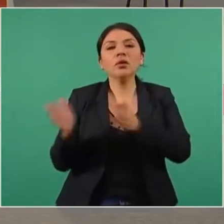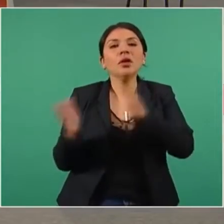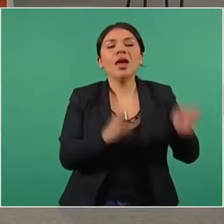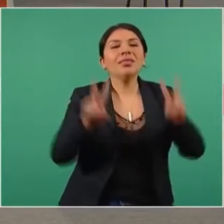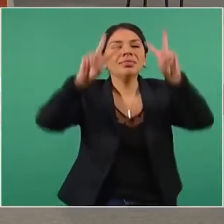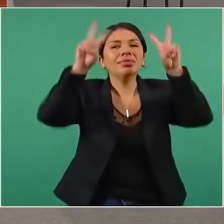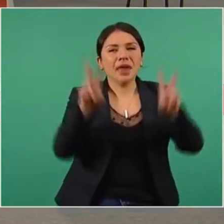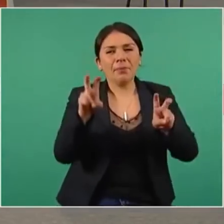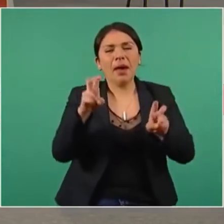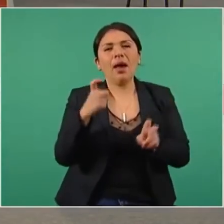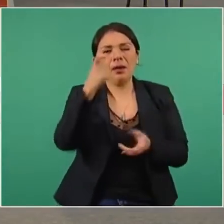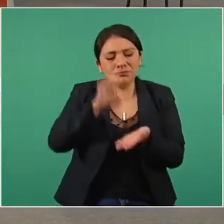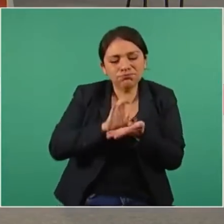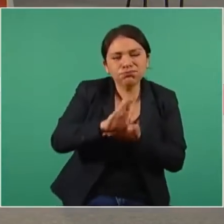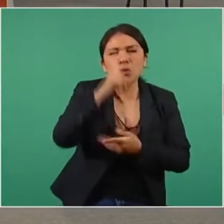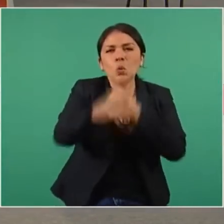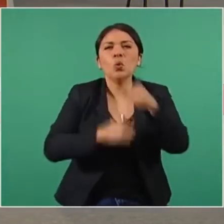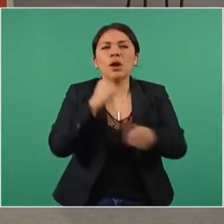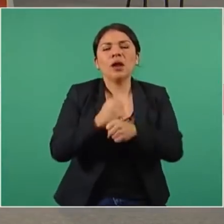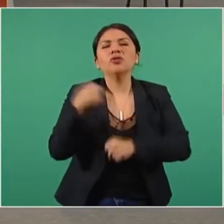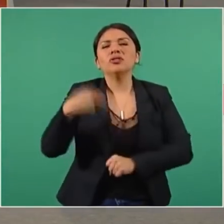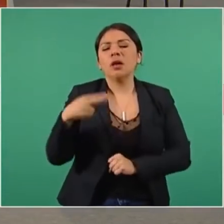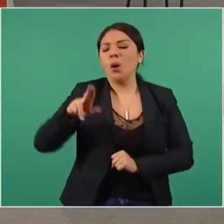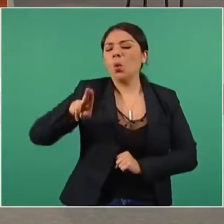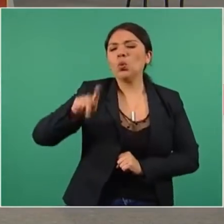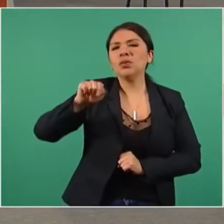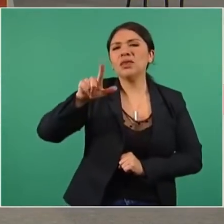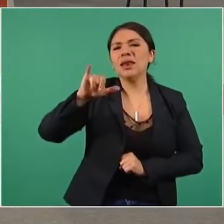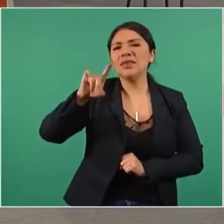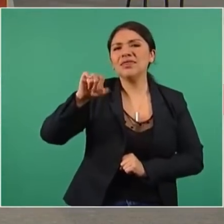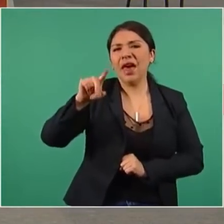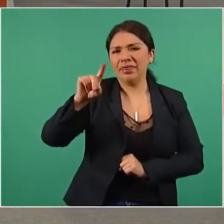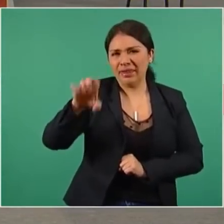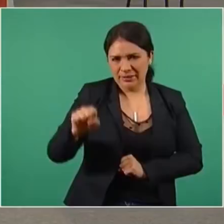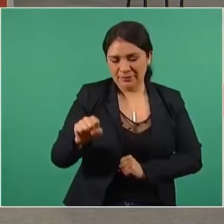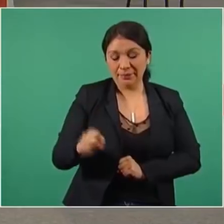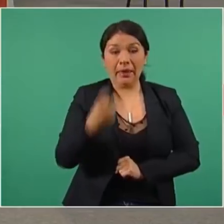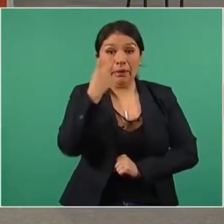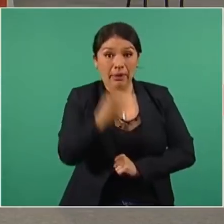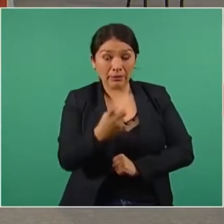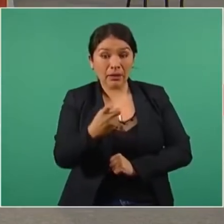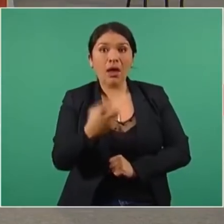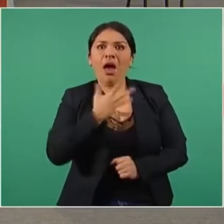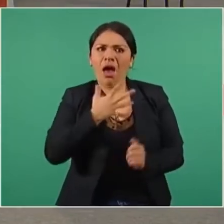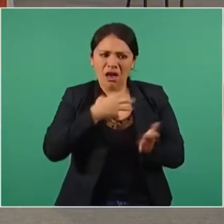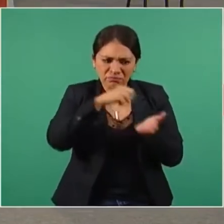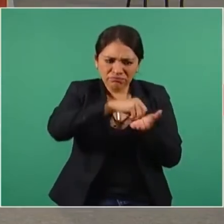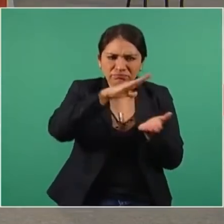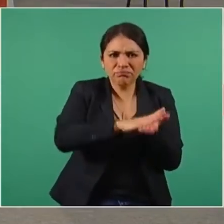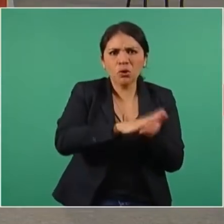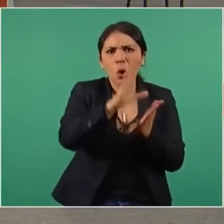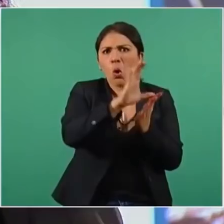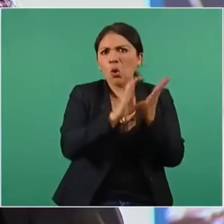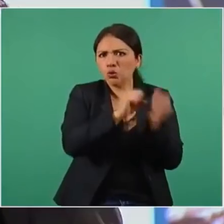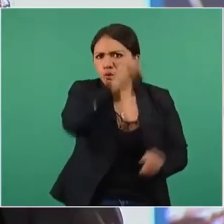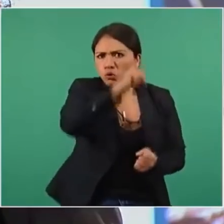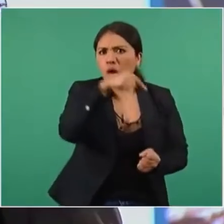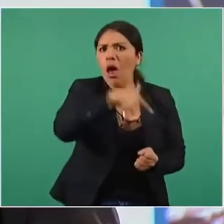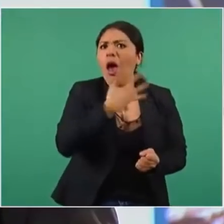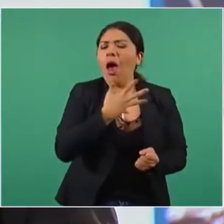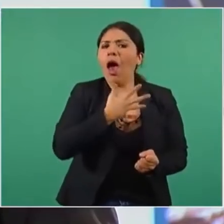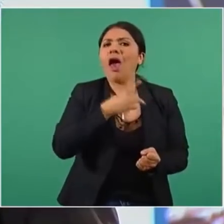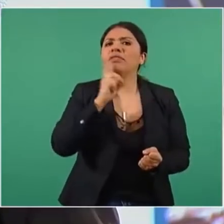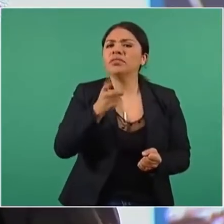lo primero que hay que señalar es que es un derecho reconocido en la Constitución. La Constitución